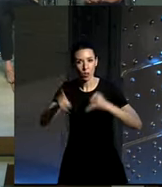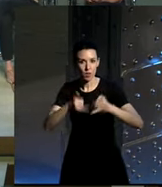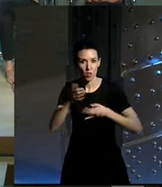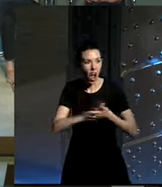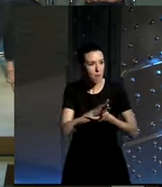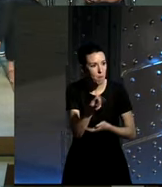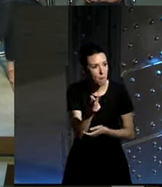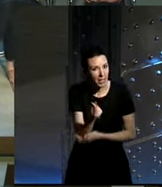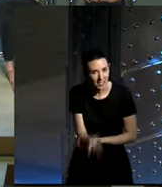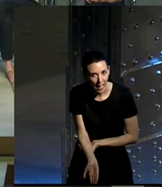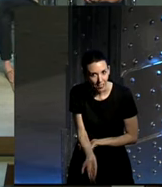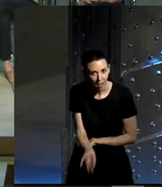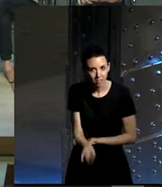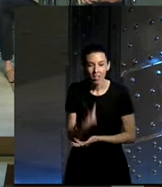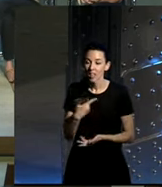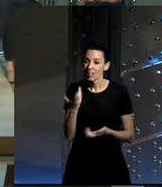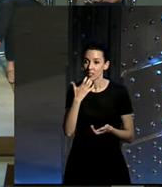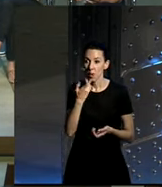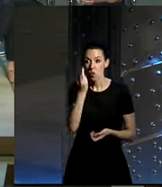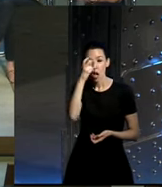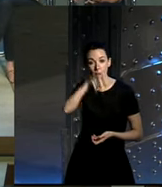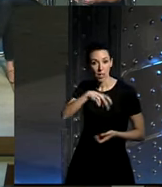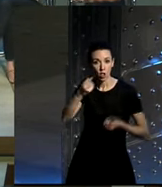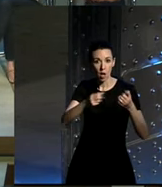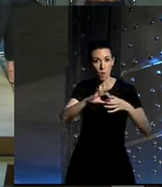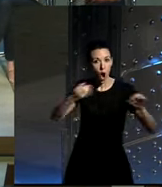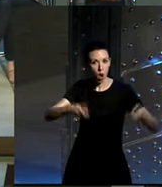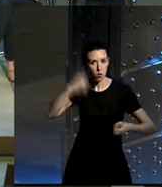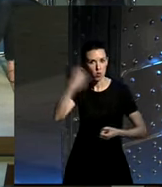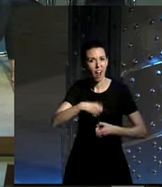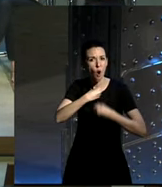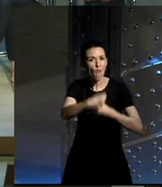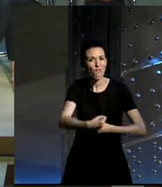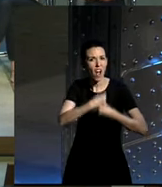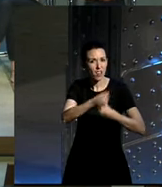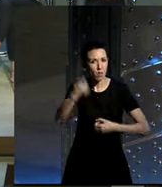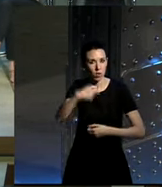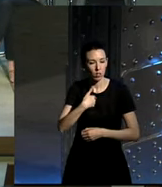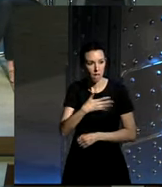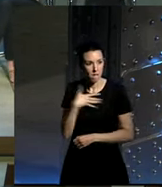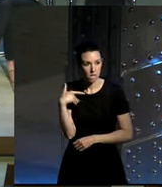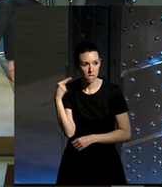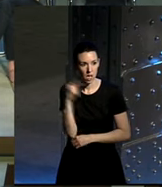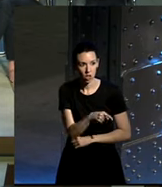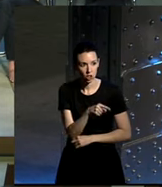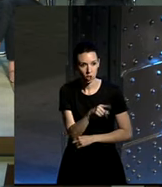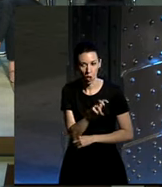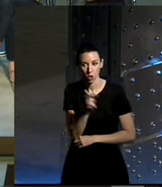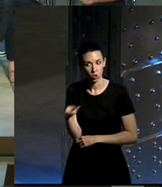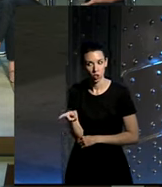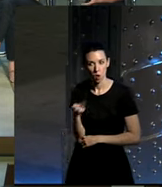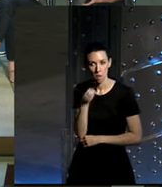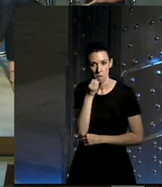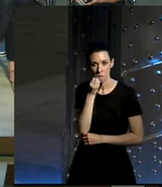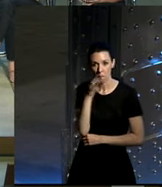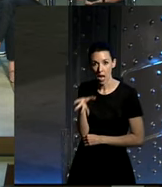digo que mientras sigas viendo una persona dentro de un audi muy caro o un ferrari diciéndose yo quiero ser eso en vez de es mejor y